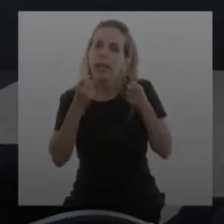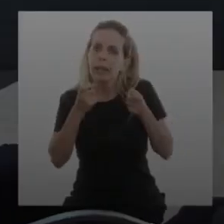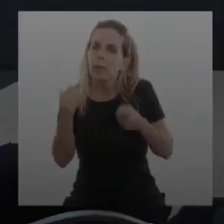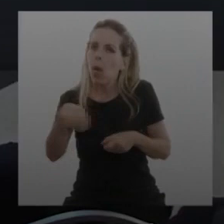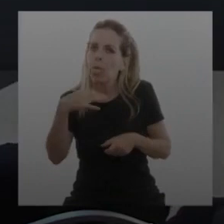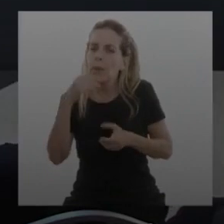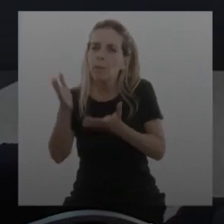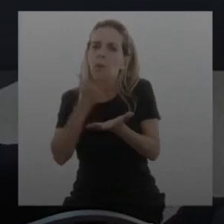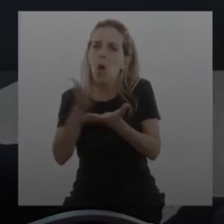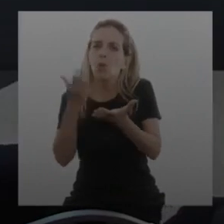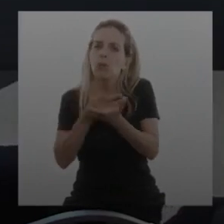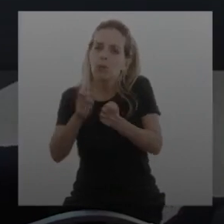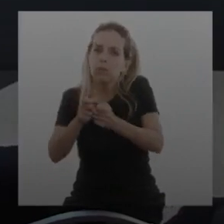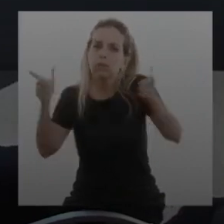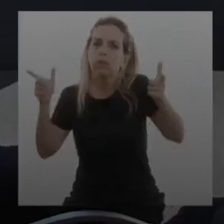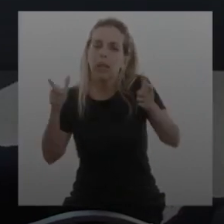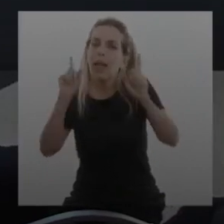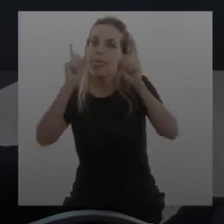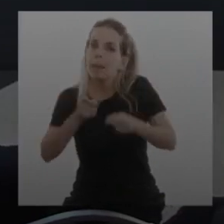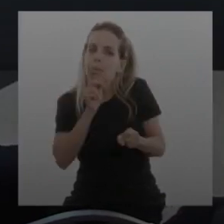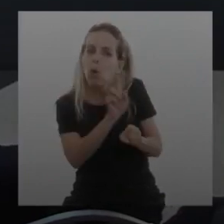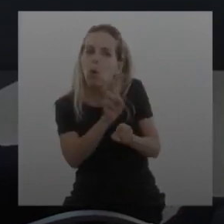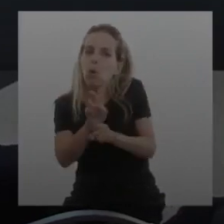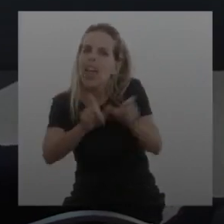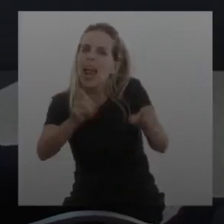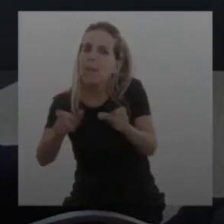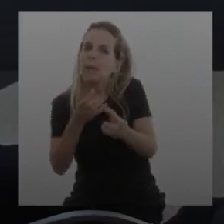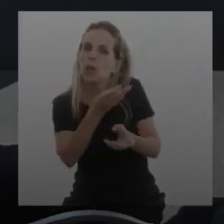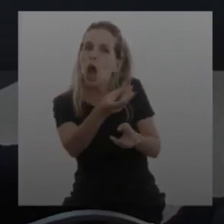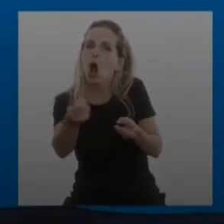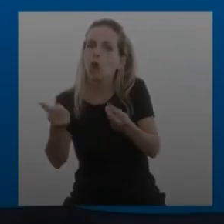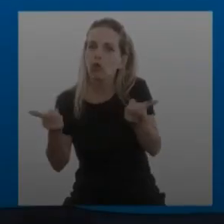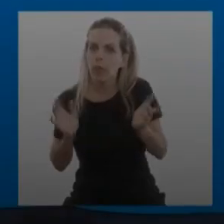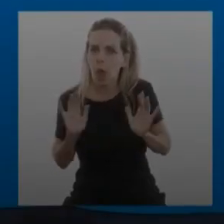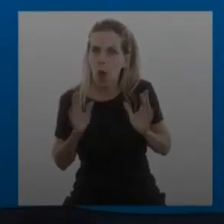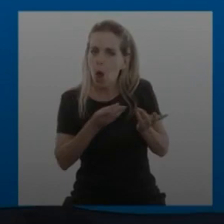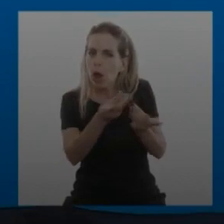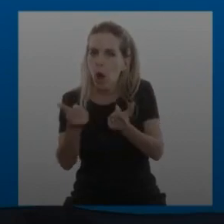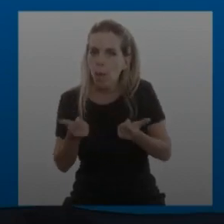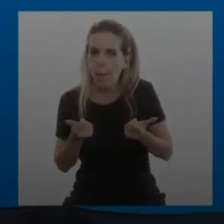hay que cuidar a la gente hay que cuidar al consumidor argentino las dos cosas hay que hacer